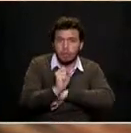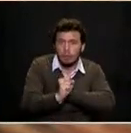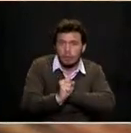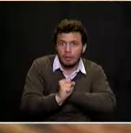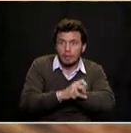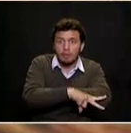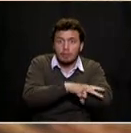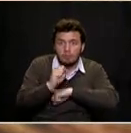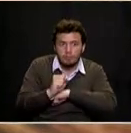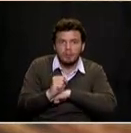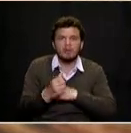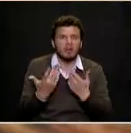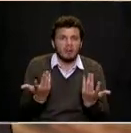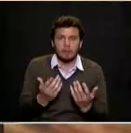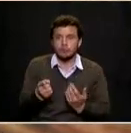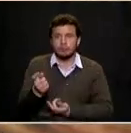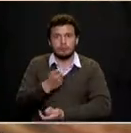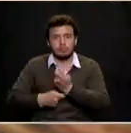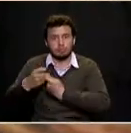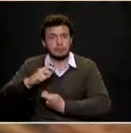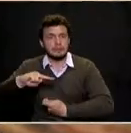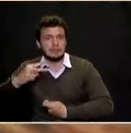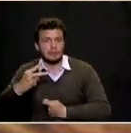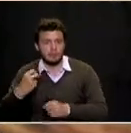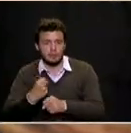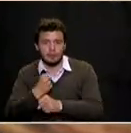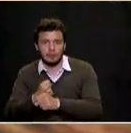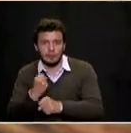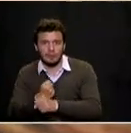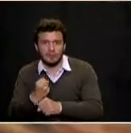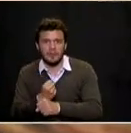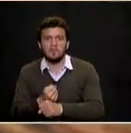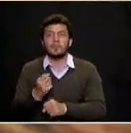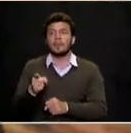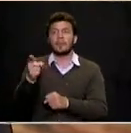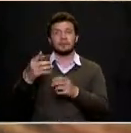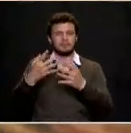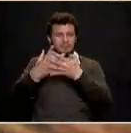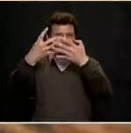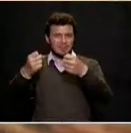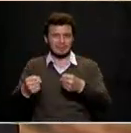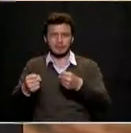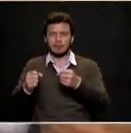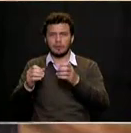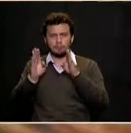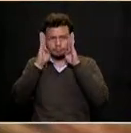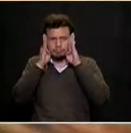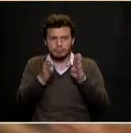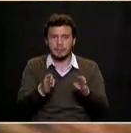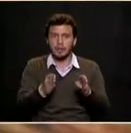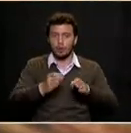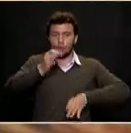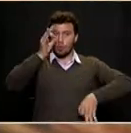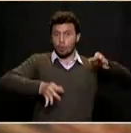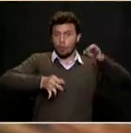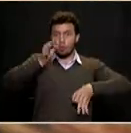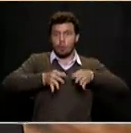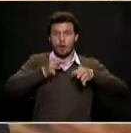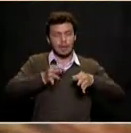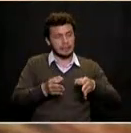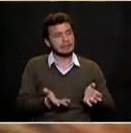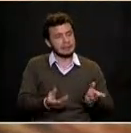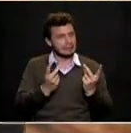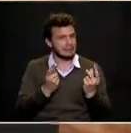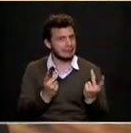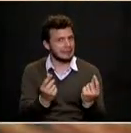atacando el comercio de segunda mano, frente al hacinamiento carcelario apoyando la justicia para que sea ágil y los jueces de ejecución de penas.